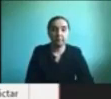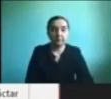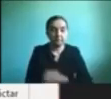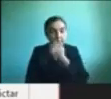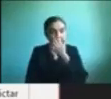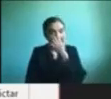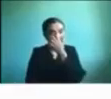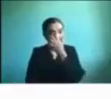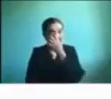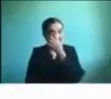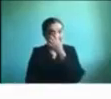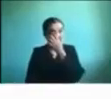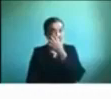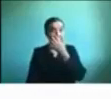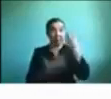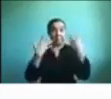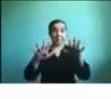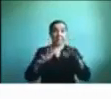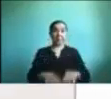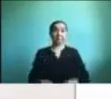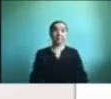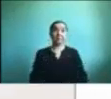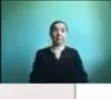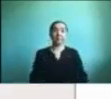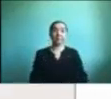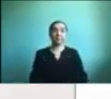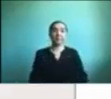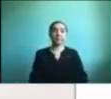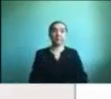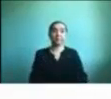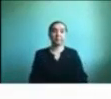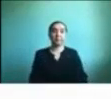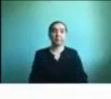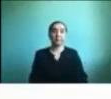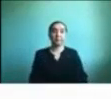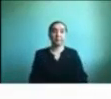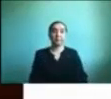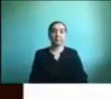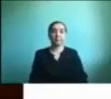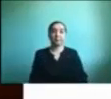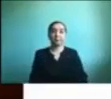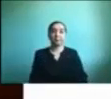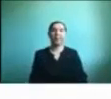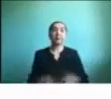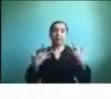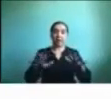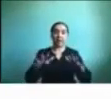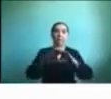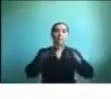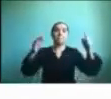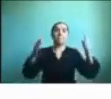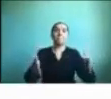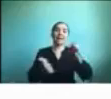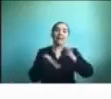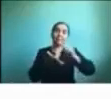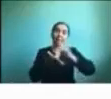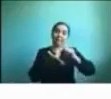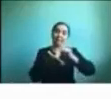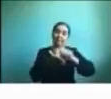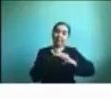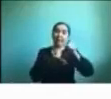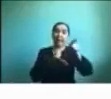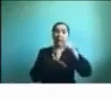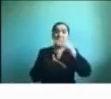ahí está entonces habíamos quedado en el en la mesita ya bueno y ahí les dejo también el